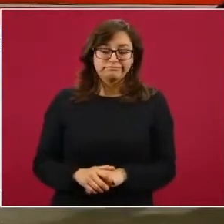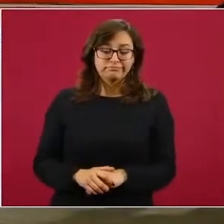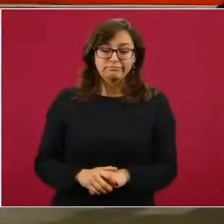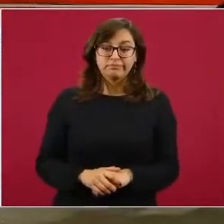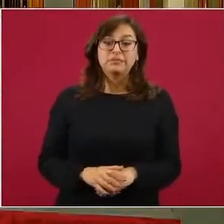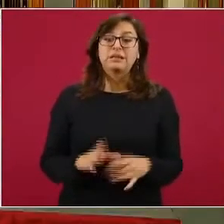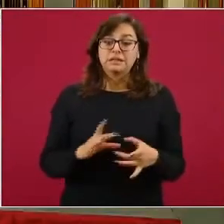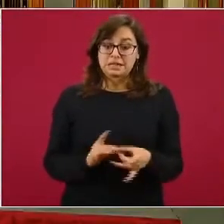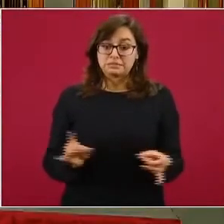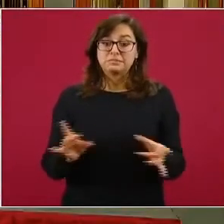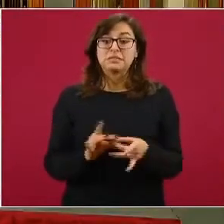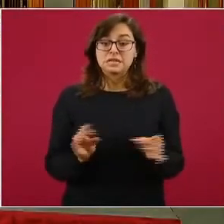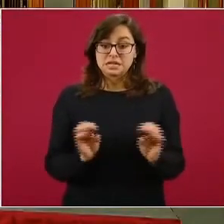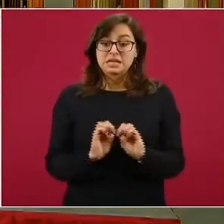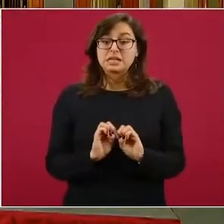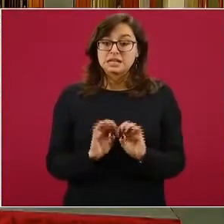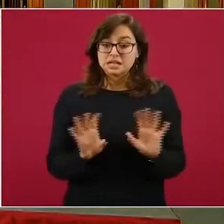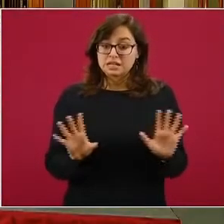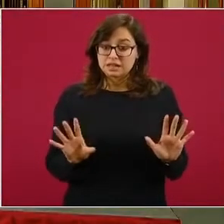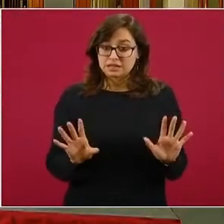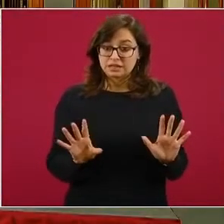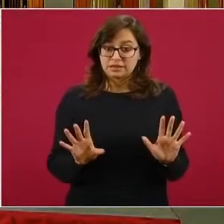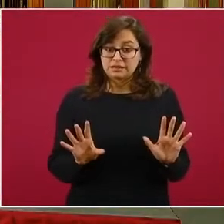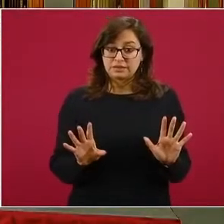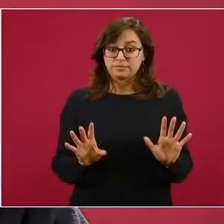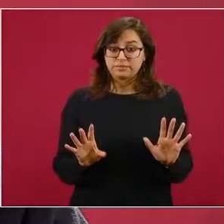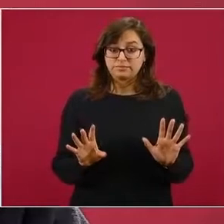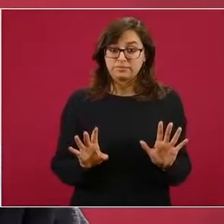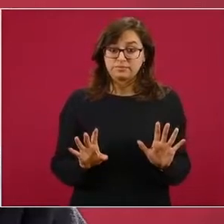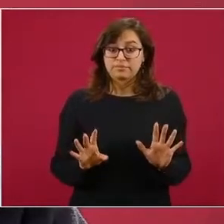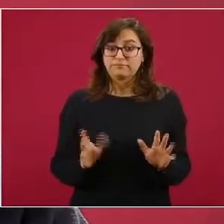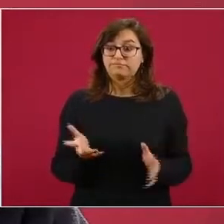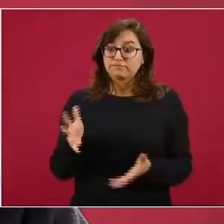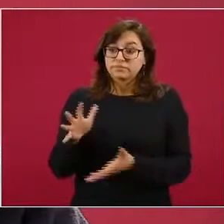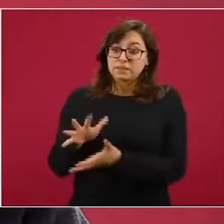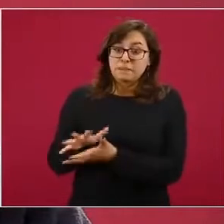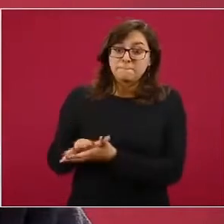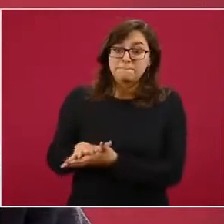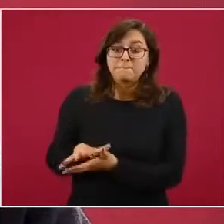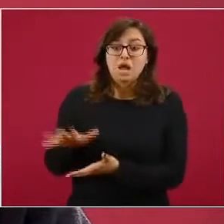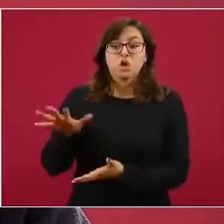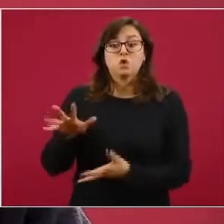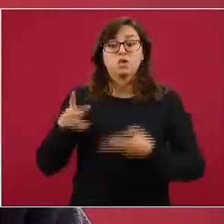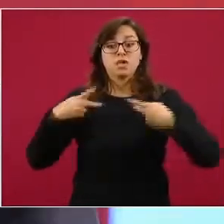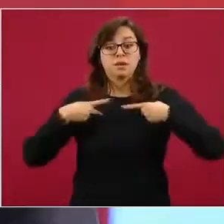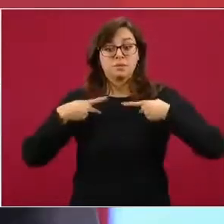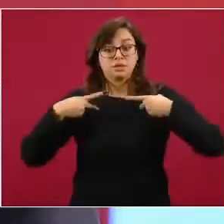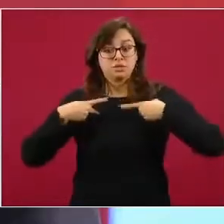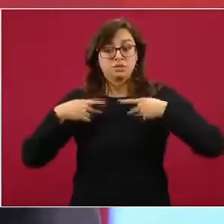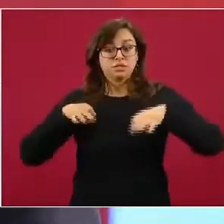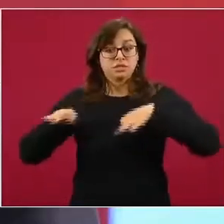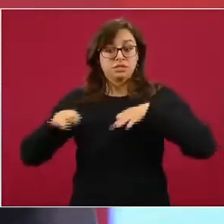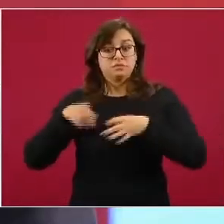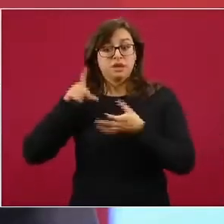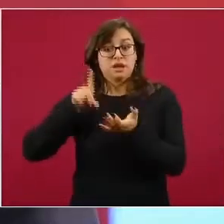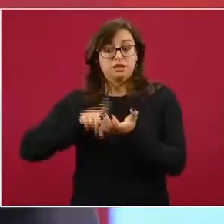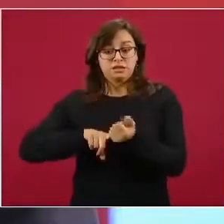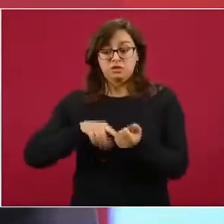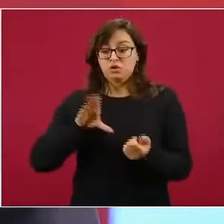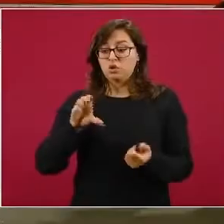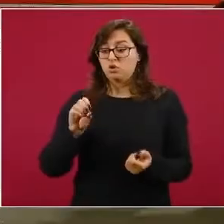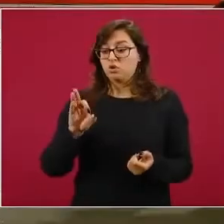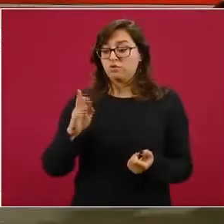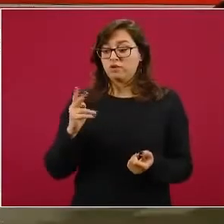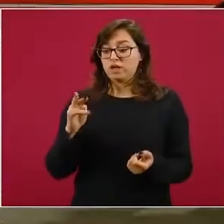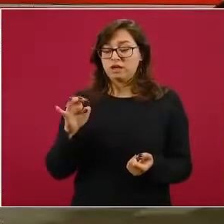para enfatizarlo, que sabemos que la gran mayoría de las trabajadoras y trabajadores de COFEPRIS, el personal de